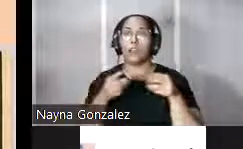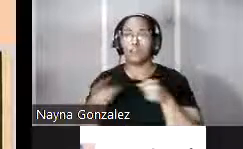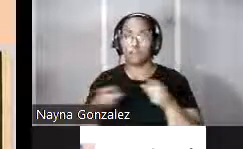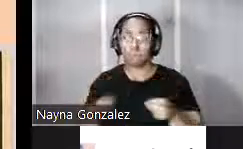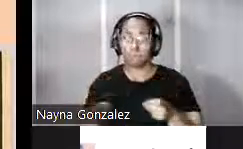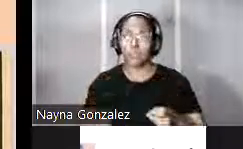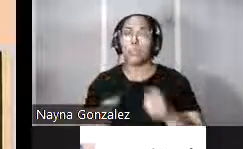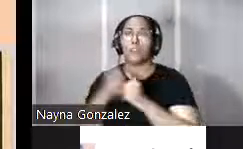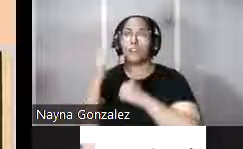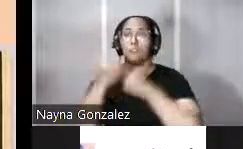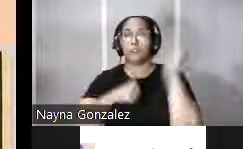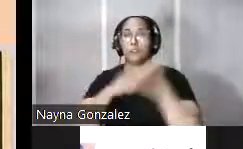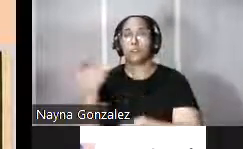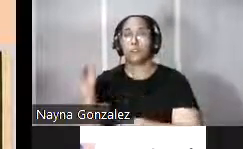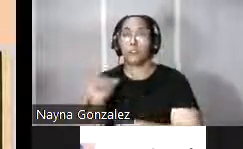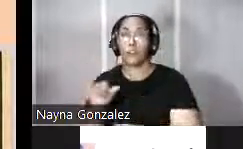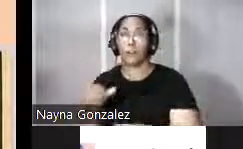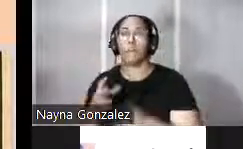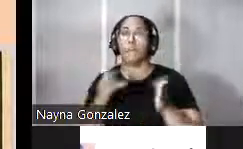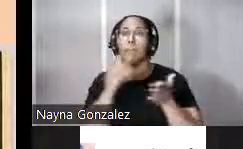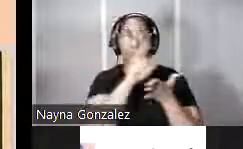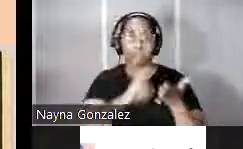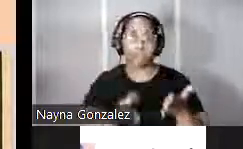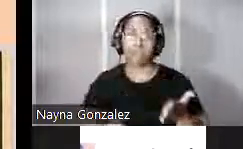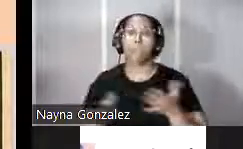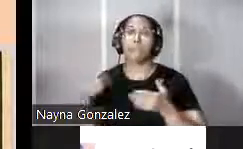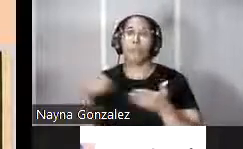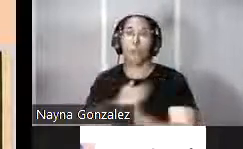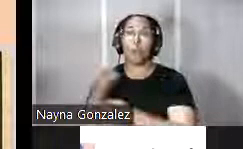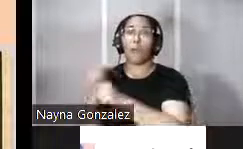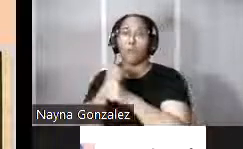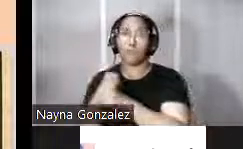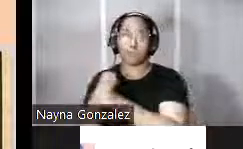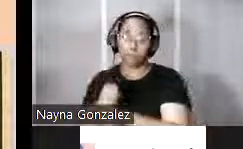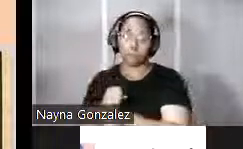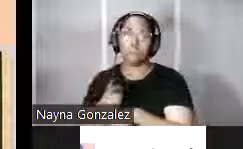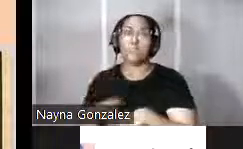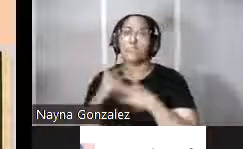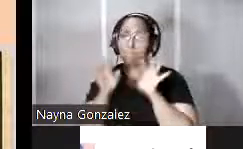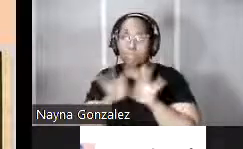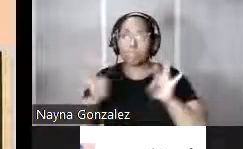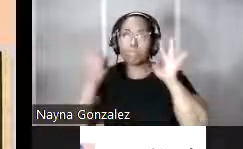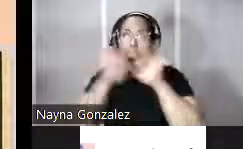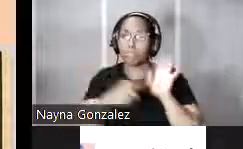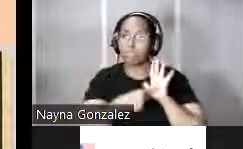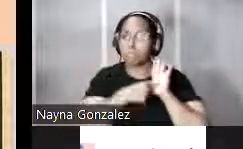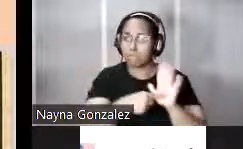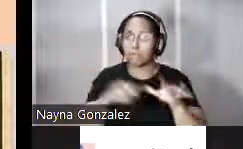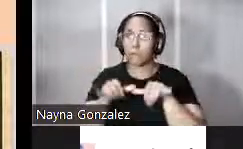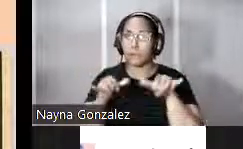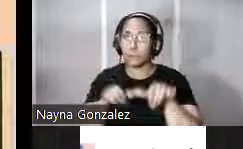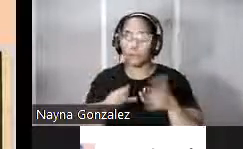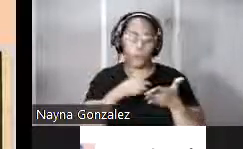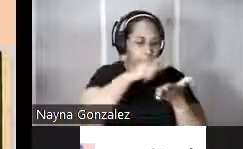nuevas fortificaciones sino que también diseñó nuevas obras defensivas y destaca sobre todo su gran labor como ingeniero trazista